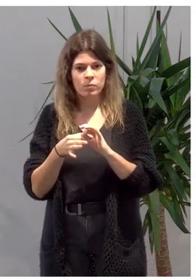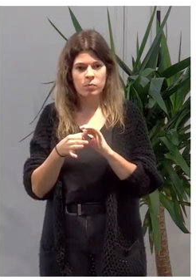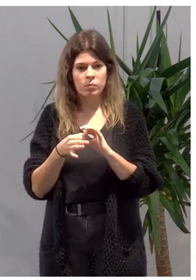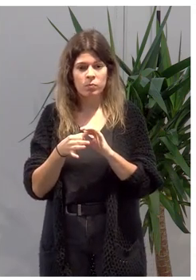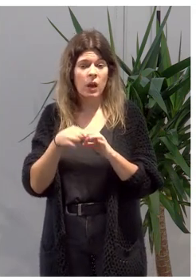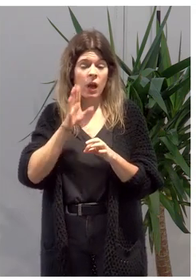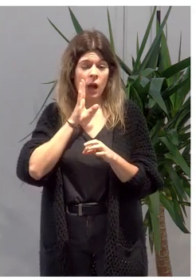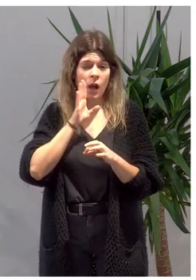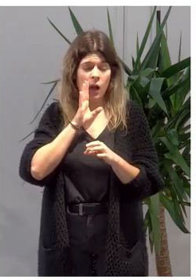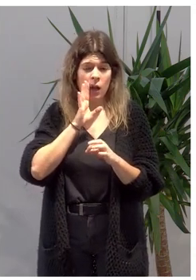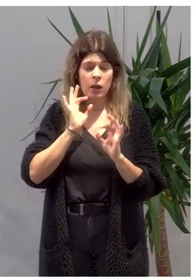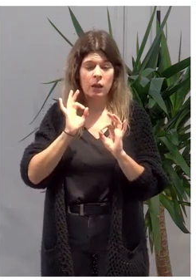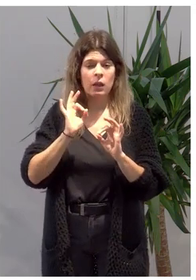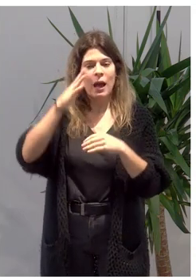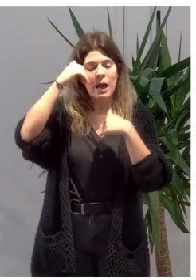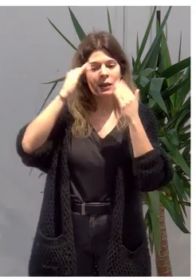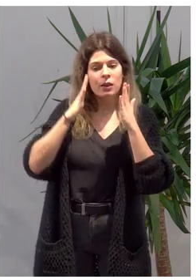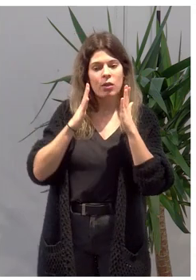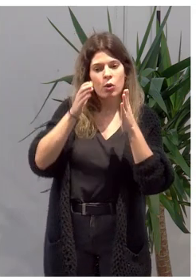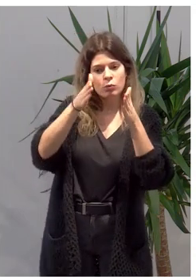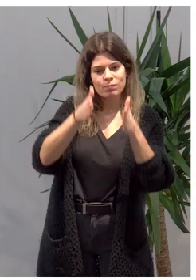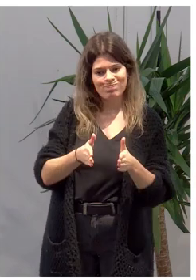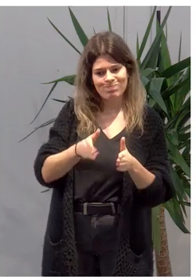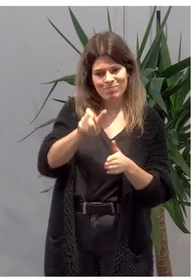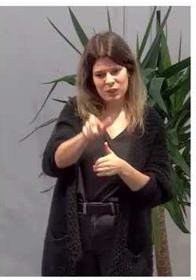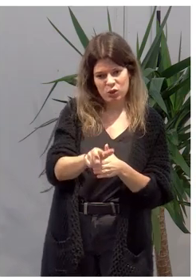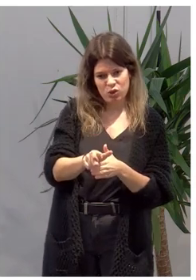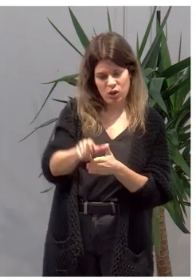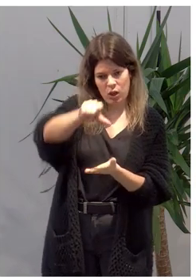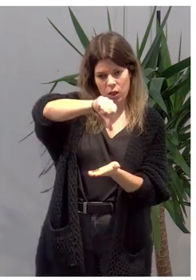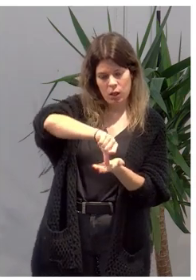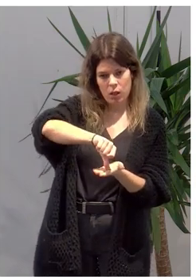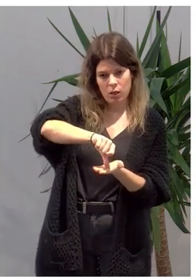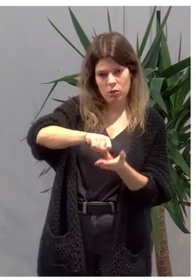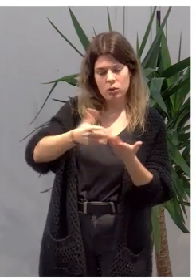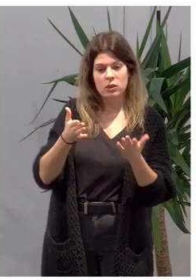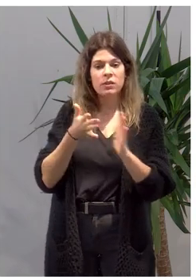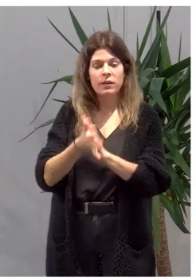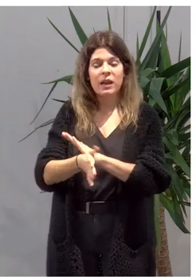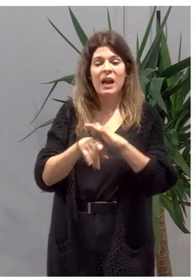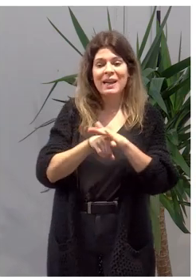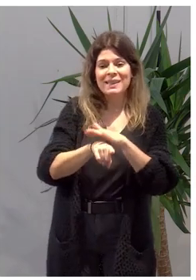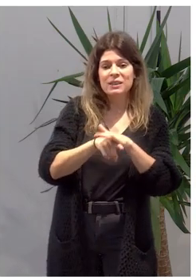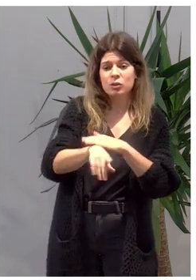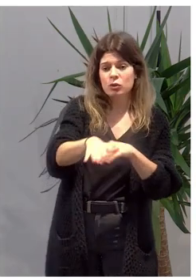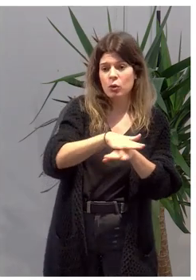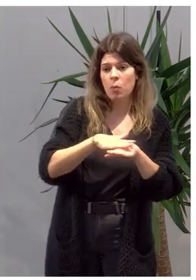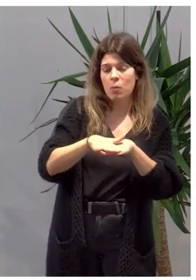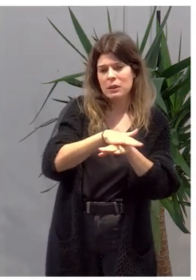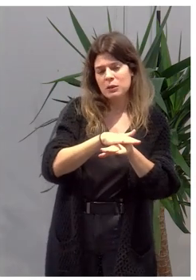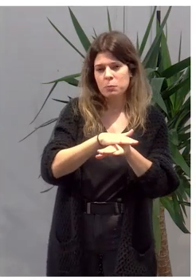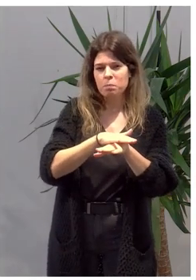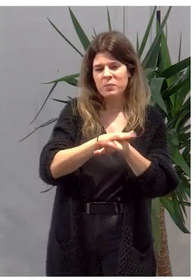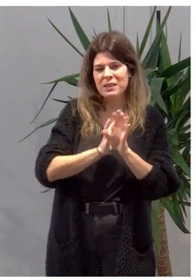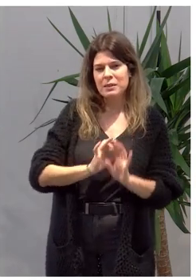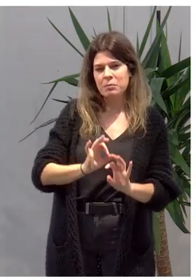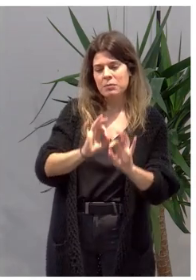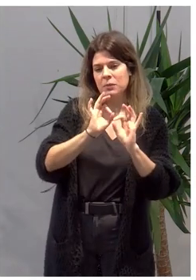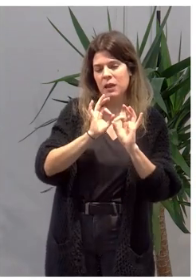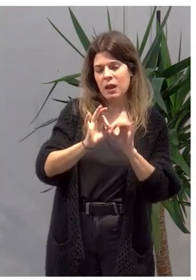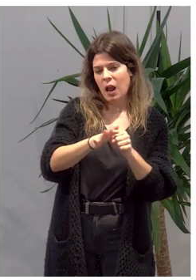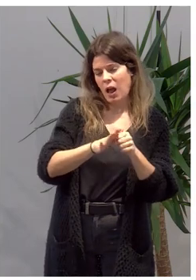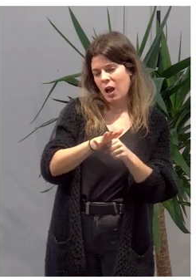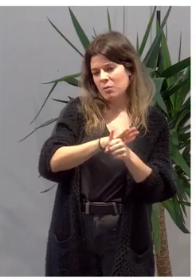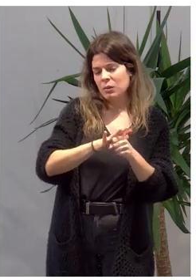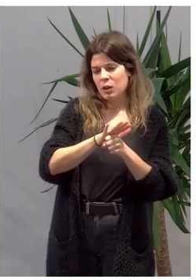comentado de la atención centrada en la persona. Pasar de una gestión basada a veces más especialmente en el